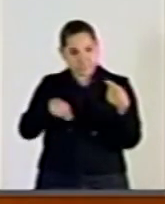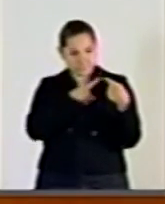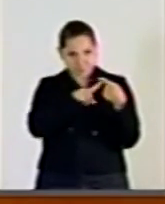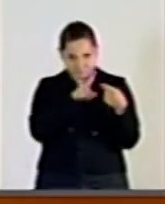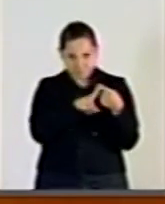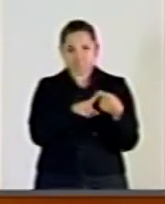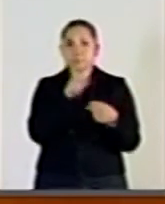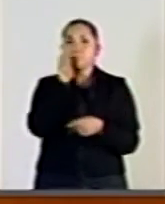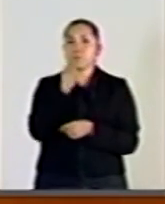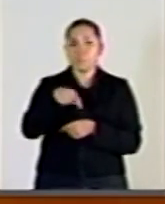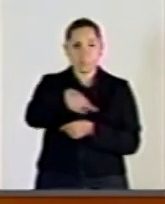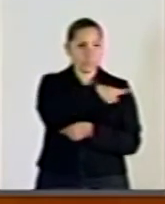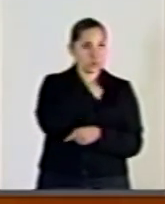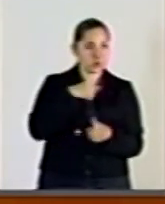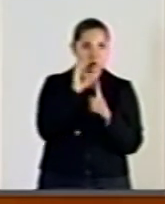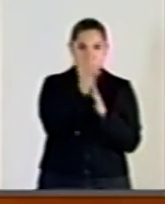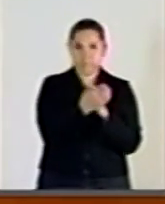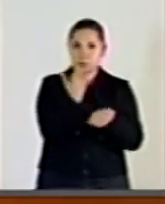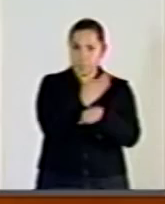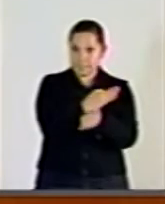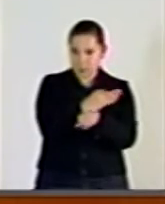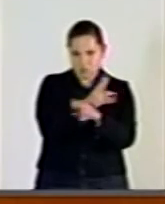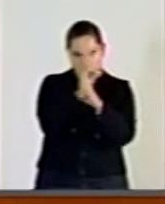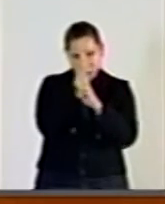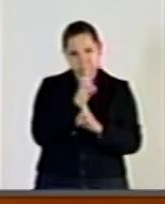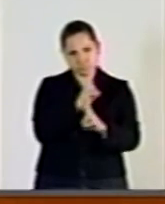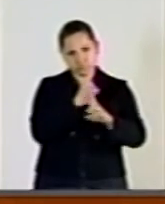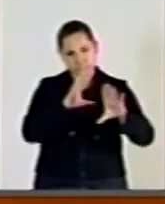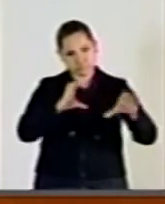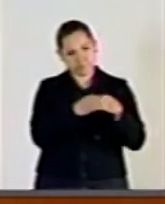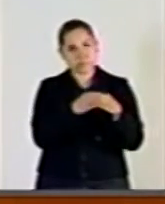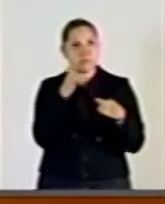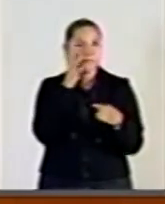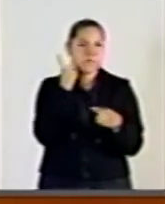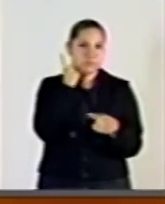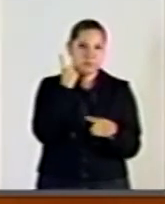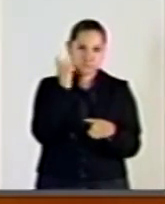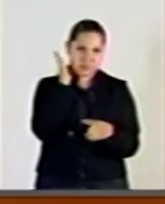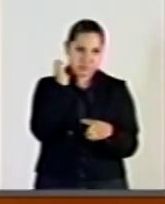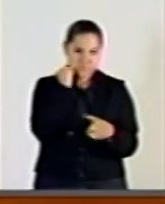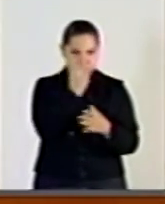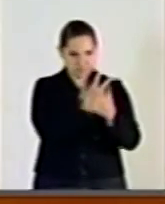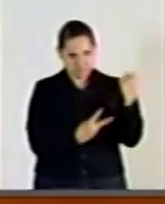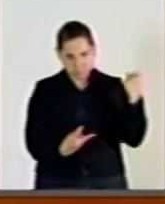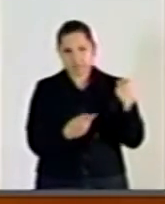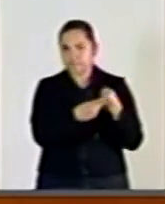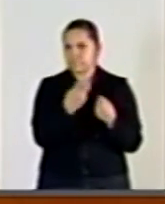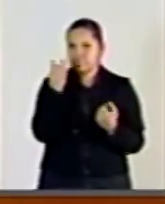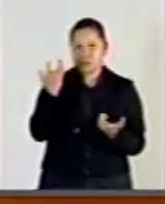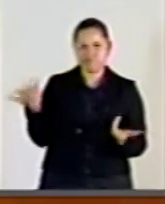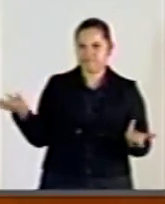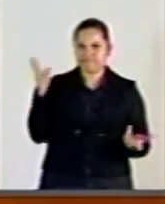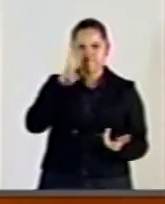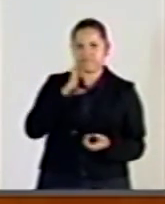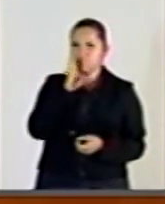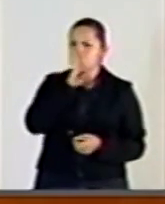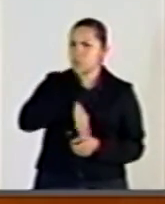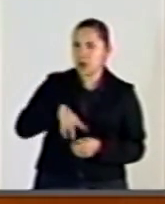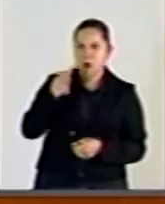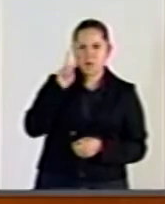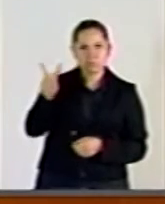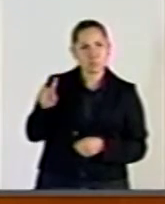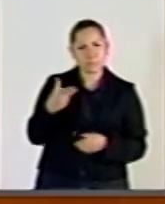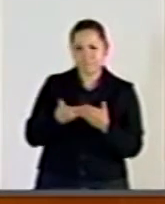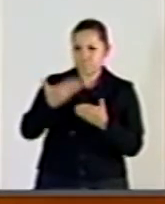Comisión Permanente del Honorable Congreso de la Unión condena los hechos de represión policial ocurridos el pasado domingo 19